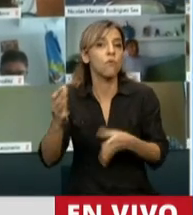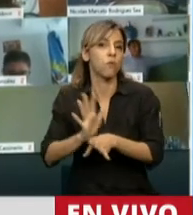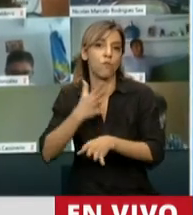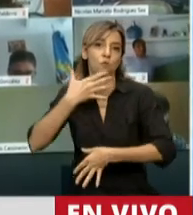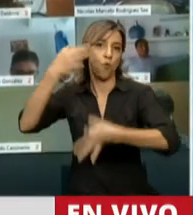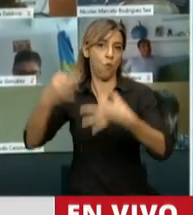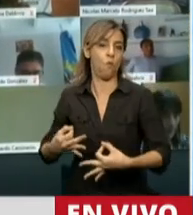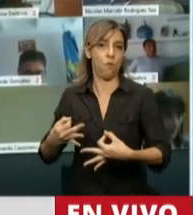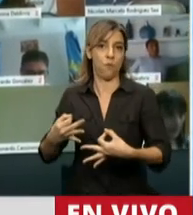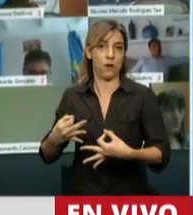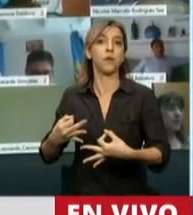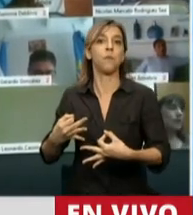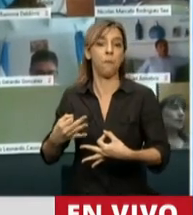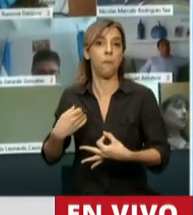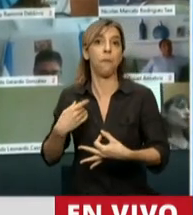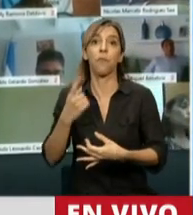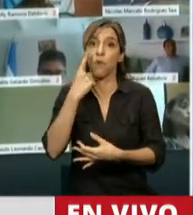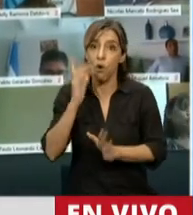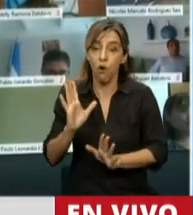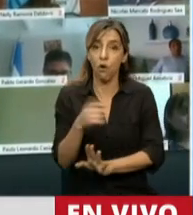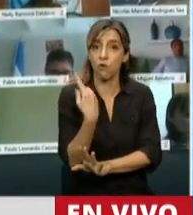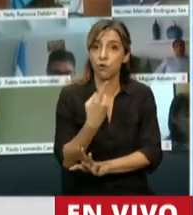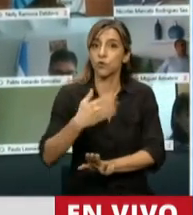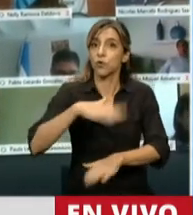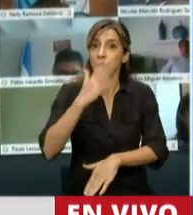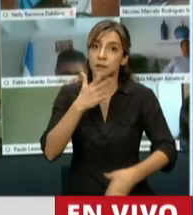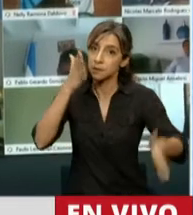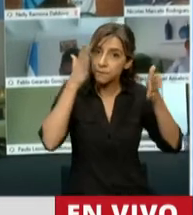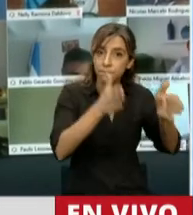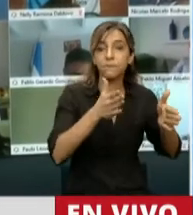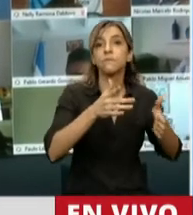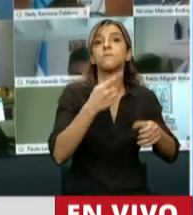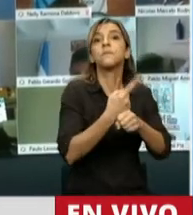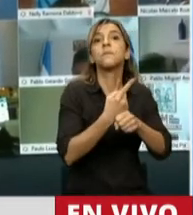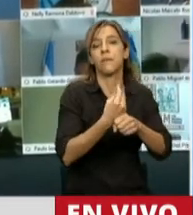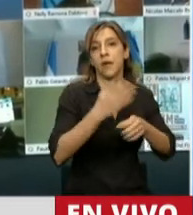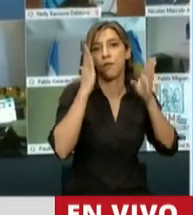con una prioridad, proteger a los sectores más vulnerables.